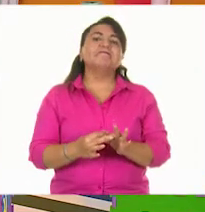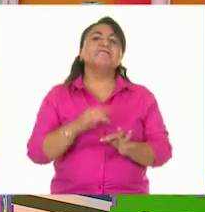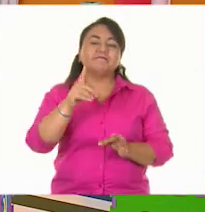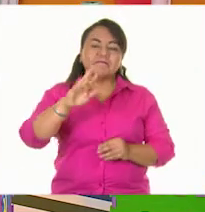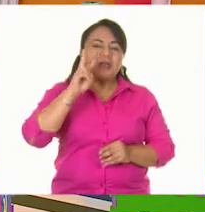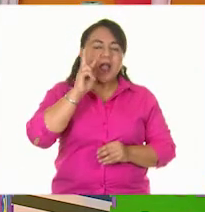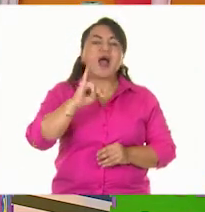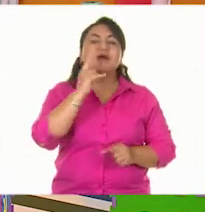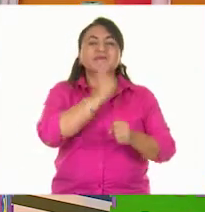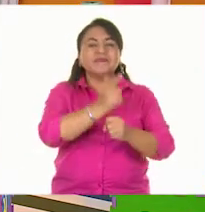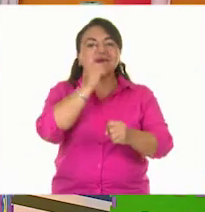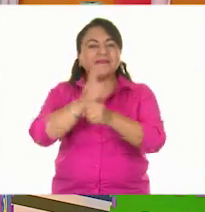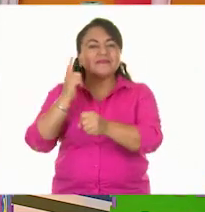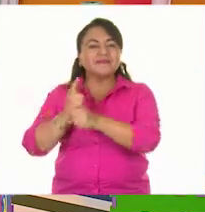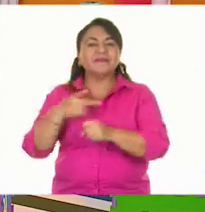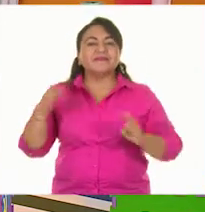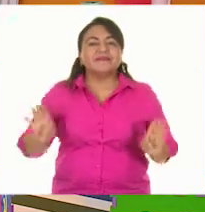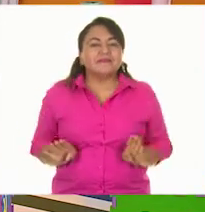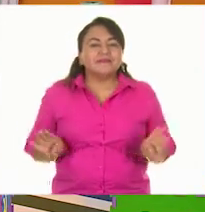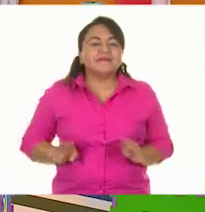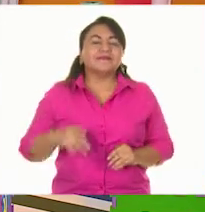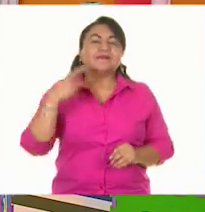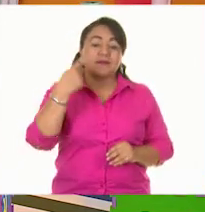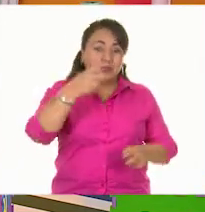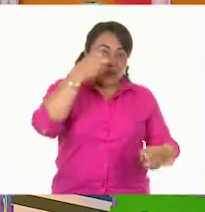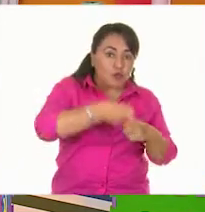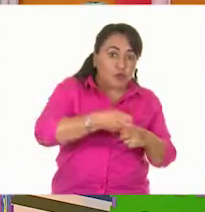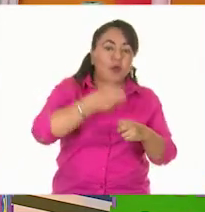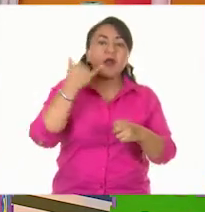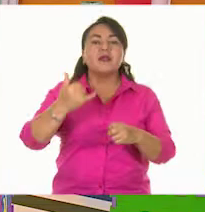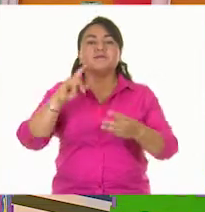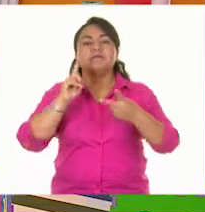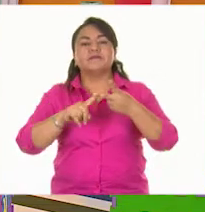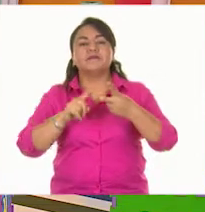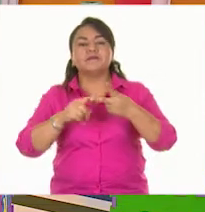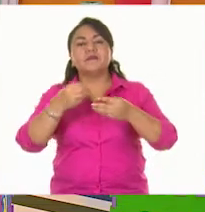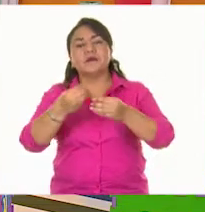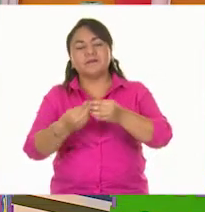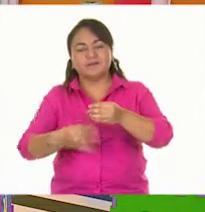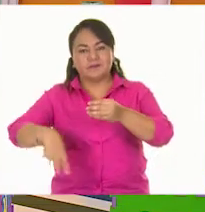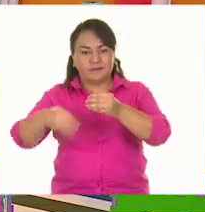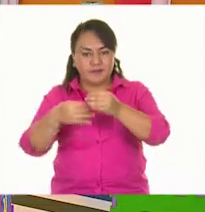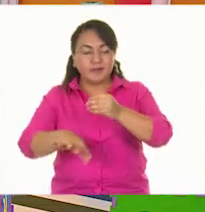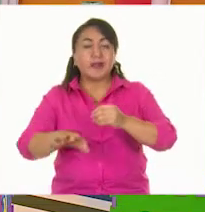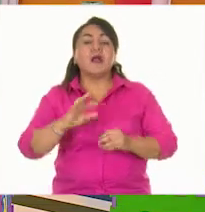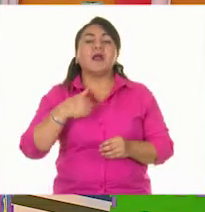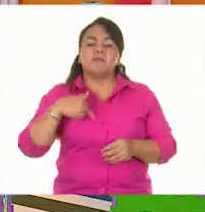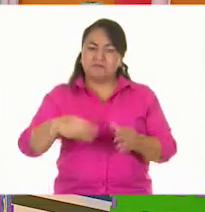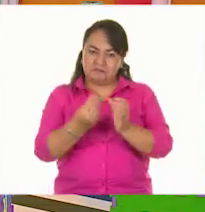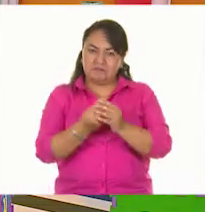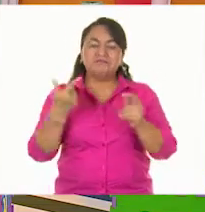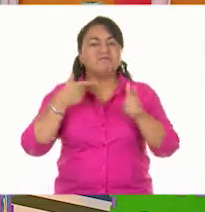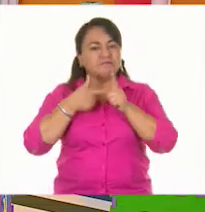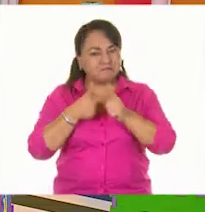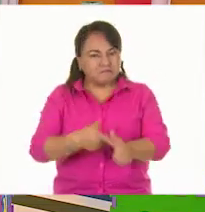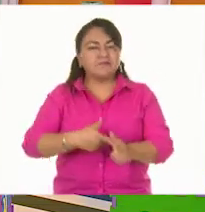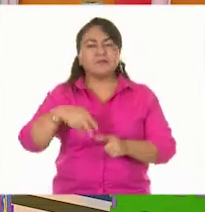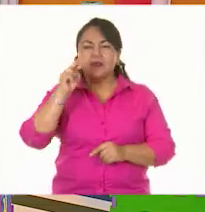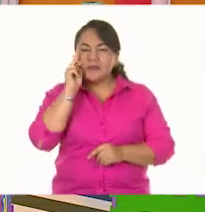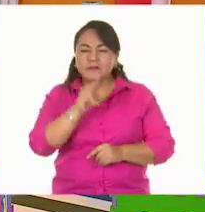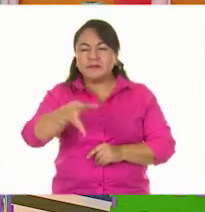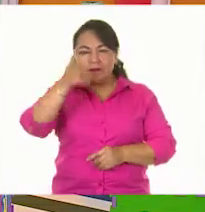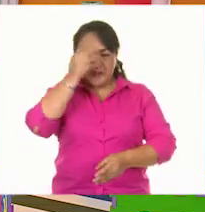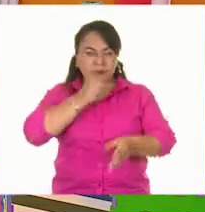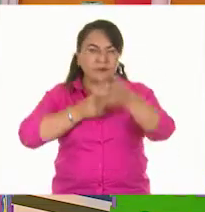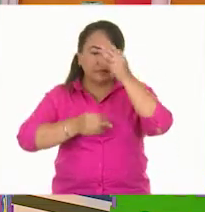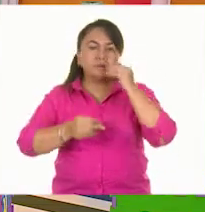reconociendo características de los sólidos y de los líquidos. En esta clase vamos a seguir reflexionando. ¿Qué